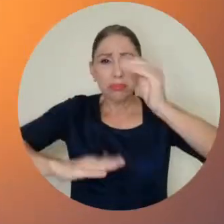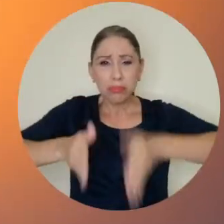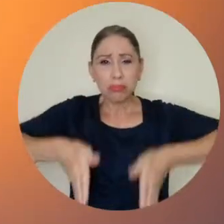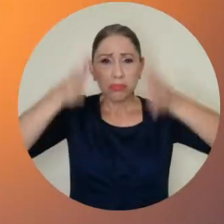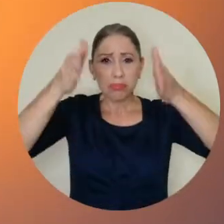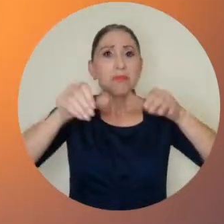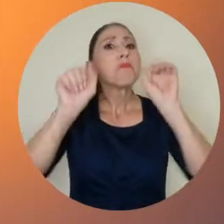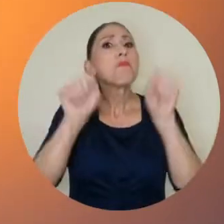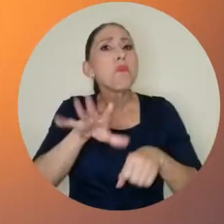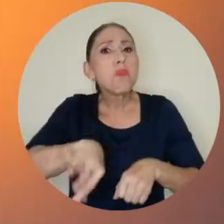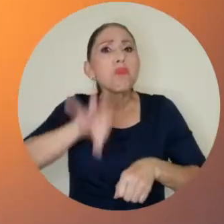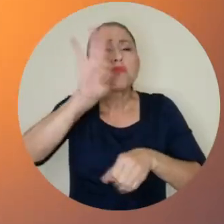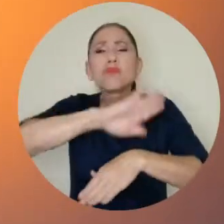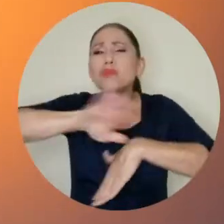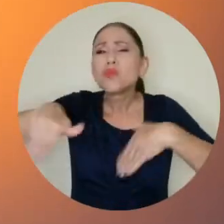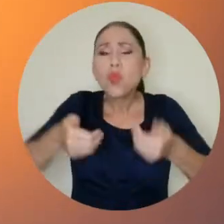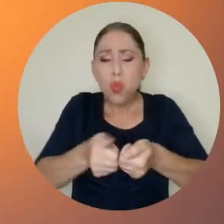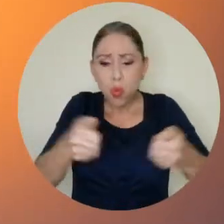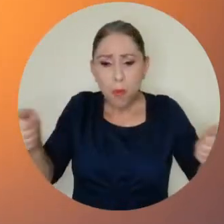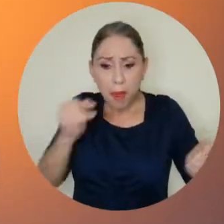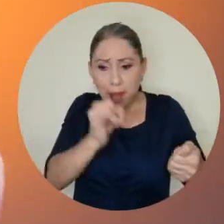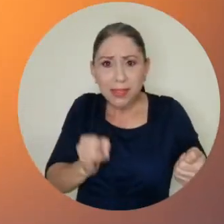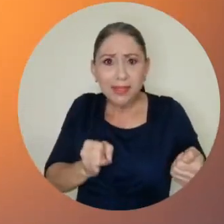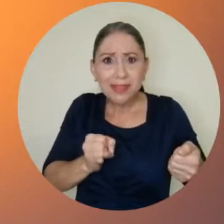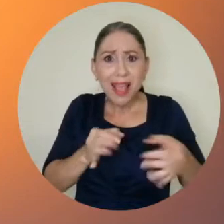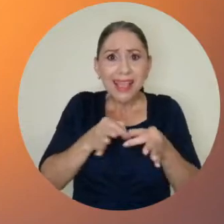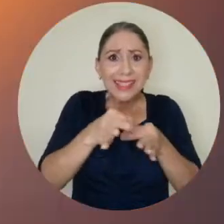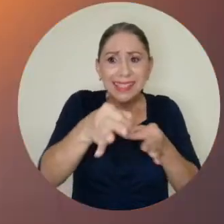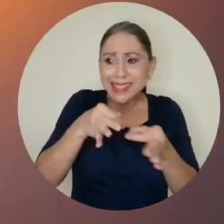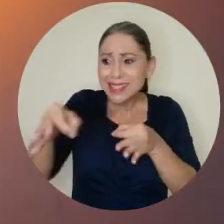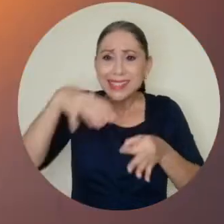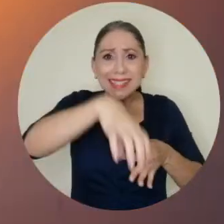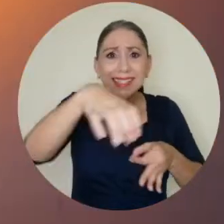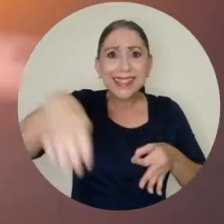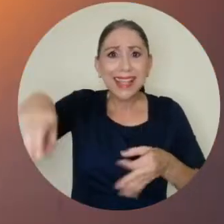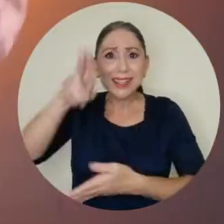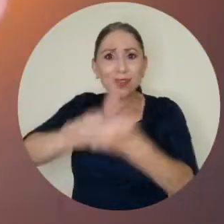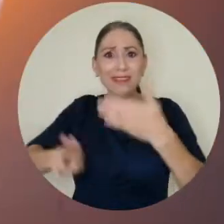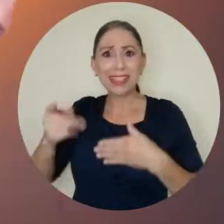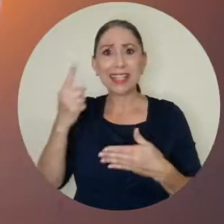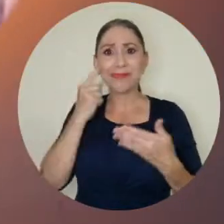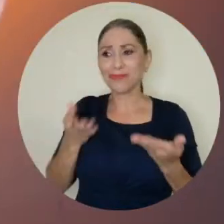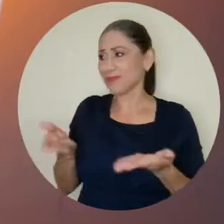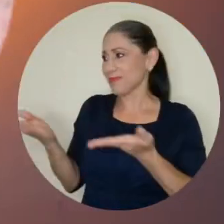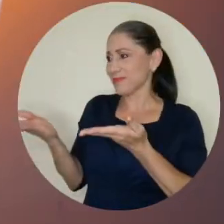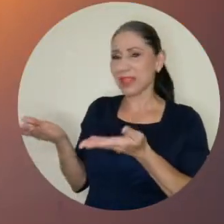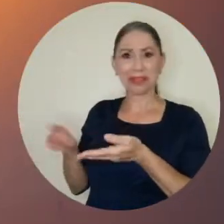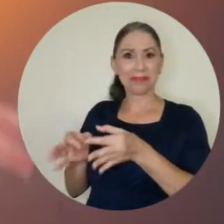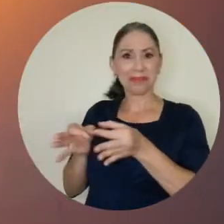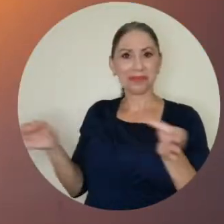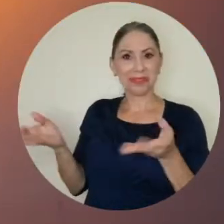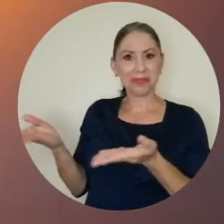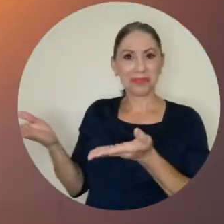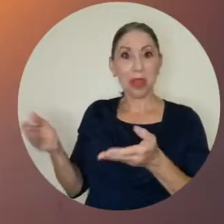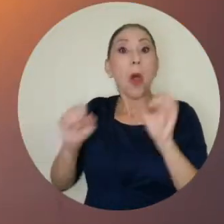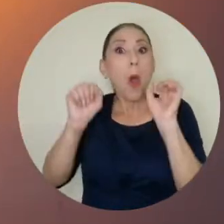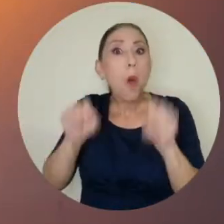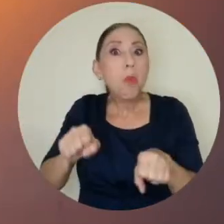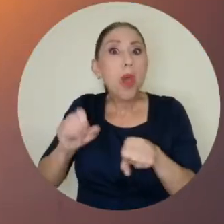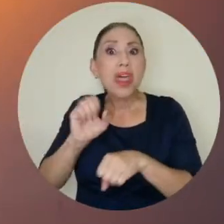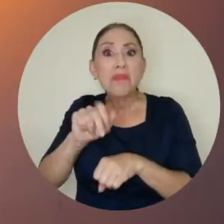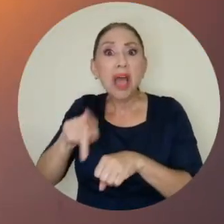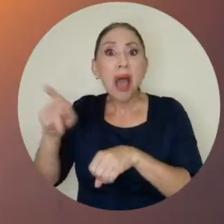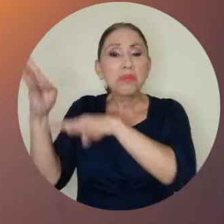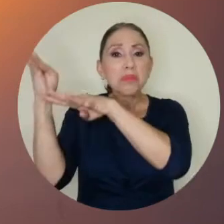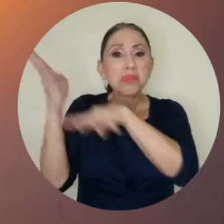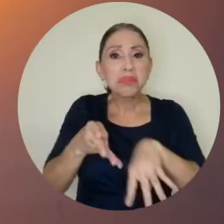edificios, pueden encontrar todos los mapas de las sedes universitarias en este enlace de acá abajo, o si no, pueden descargar la